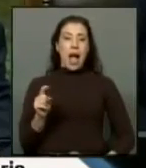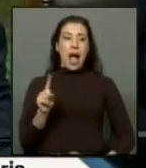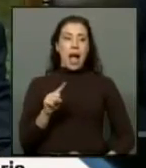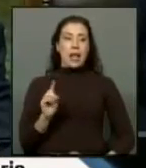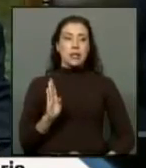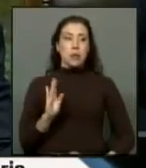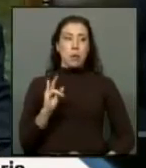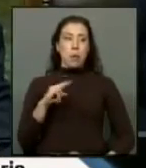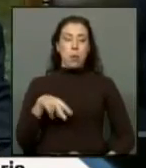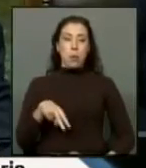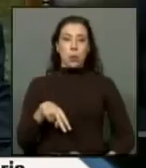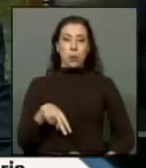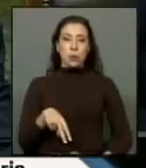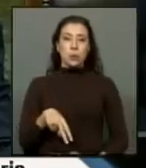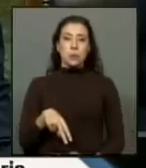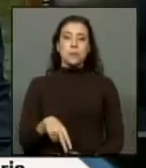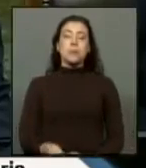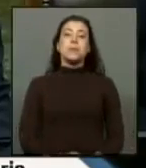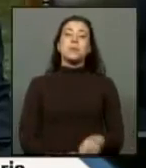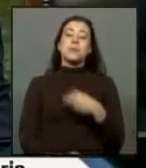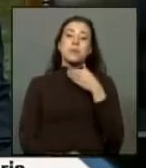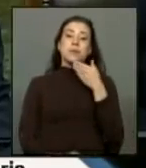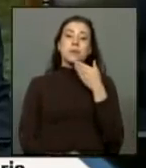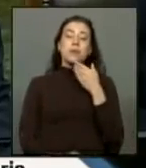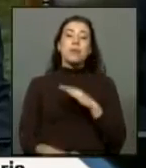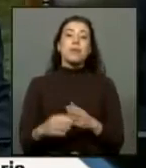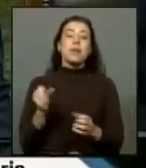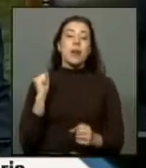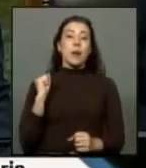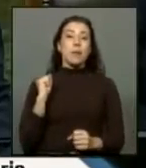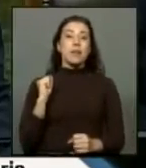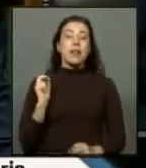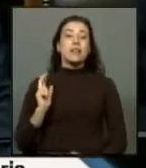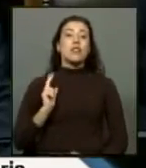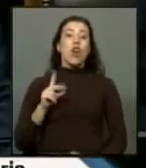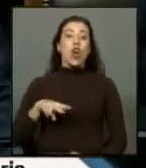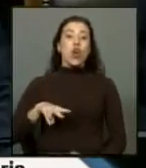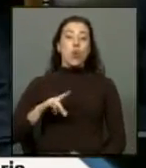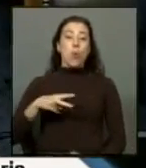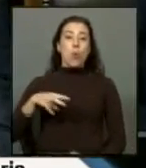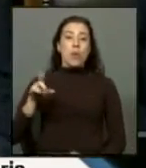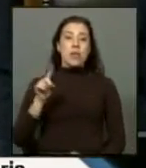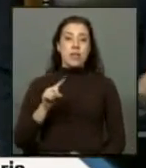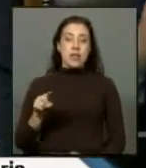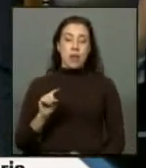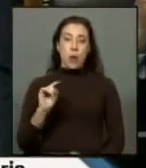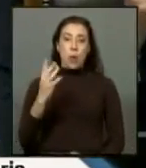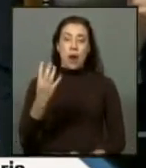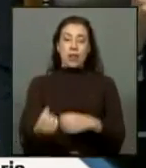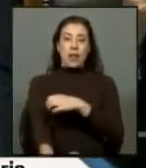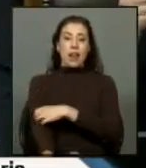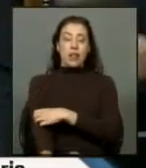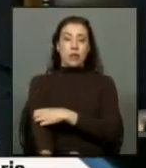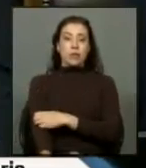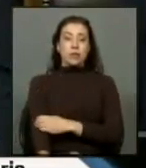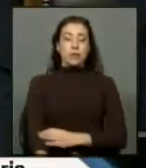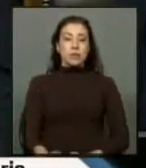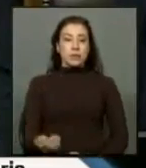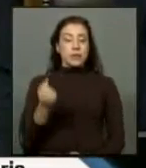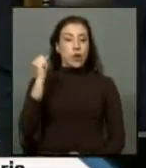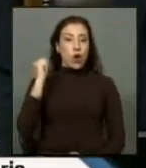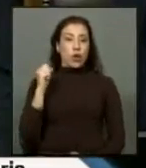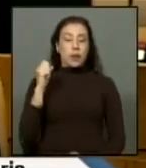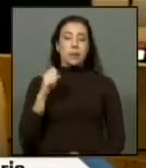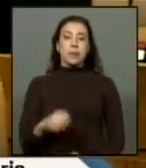izquierda ciudadana ha solicitado el uso de la palabra al diputado señor Daniel Núñez representante de la cuarta región de Coquimbo diputado Núñez tiene la